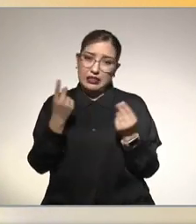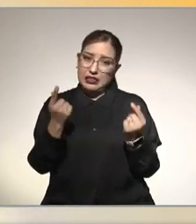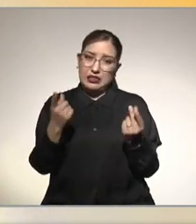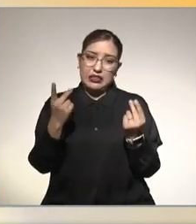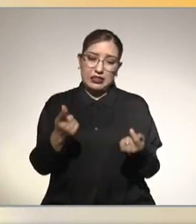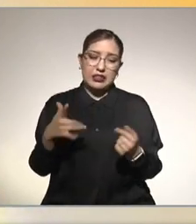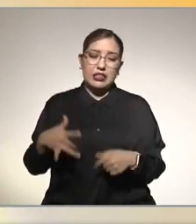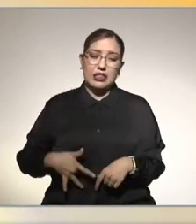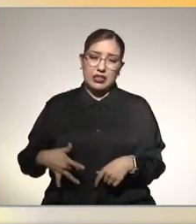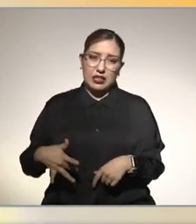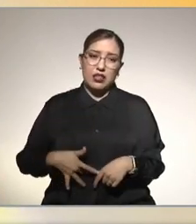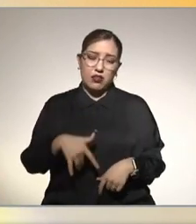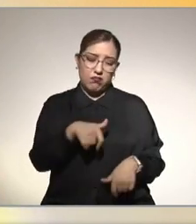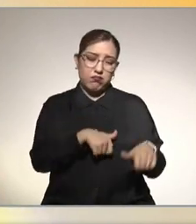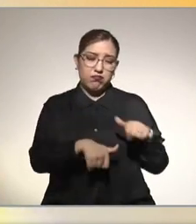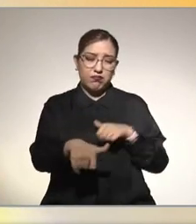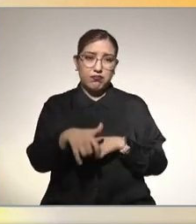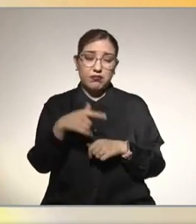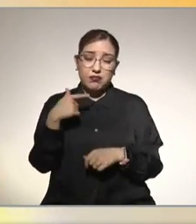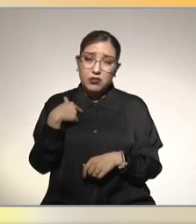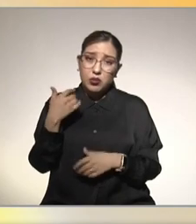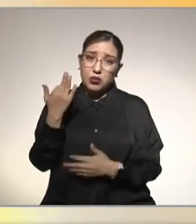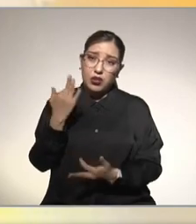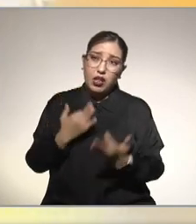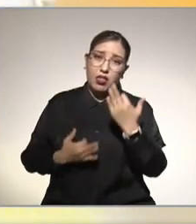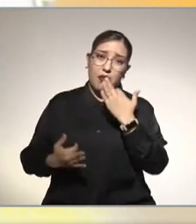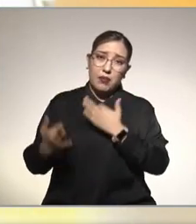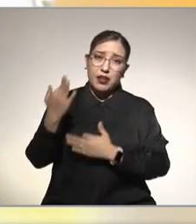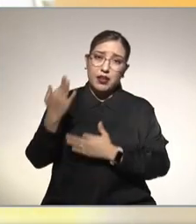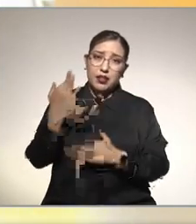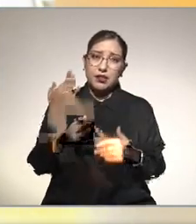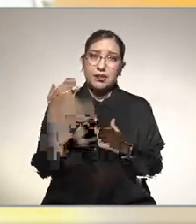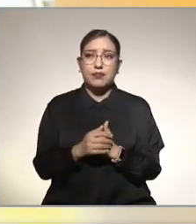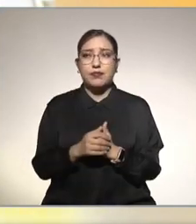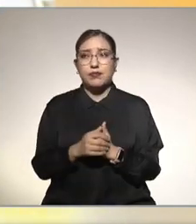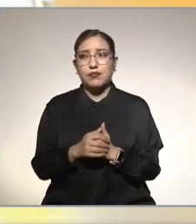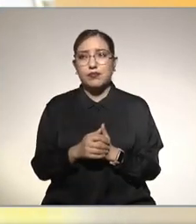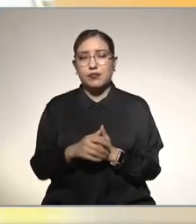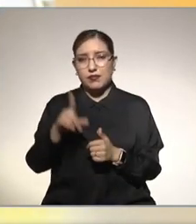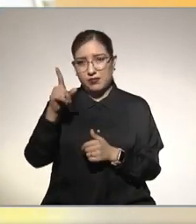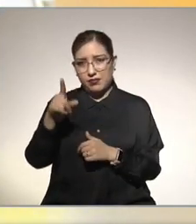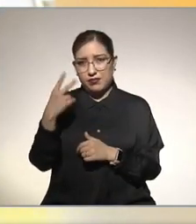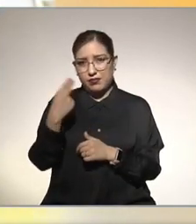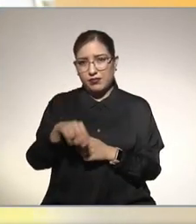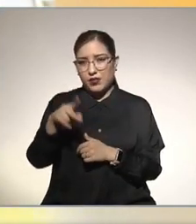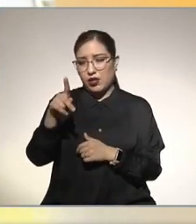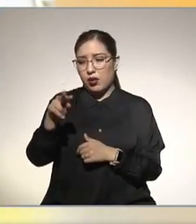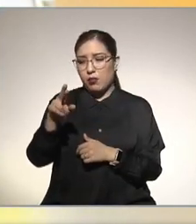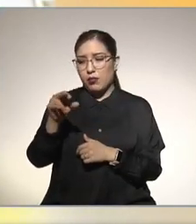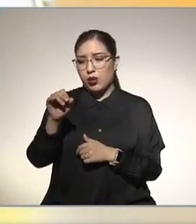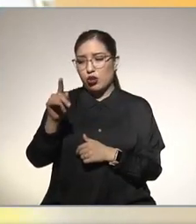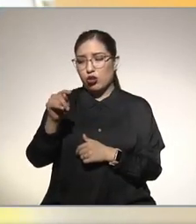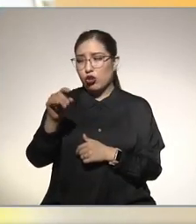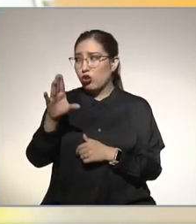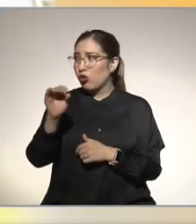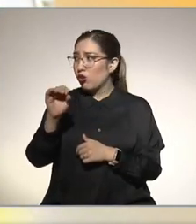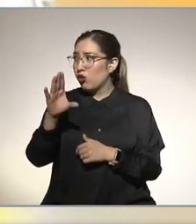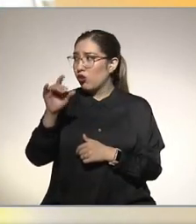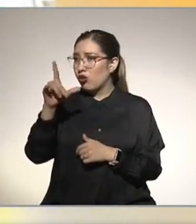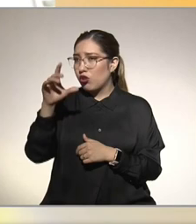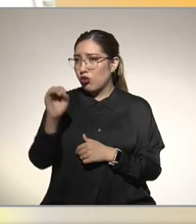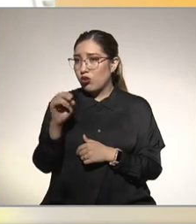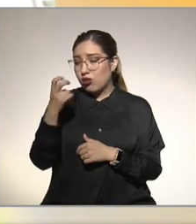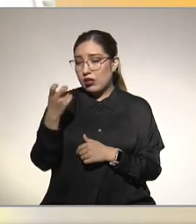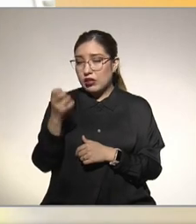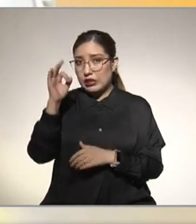ya había mucho daño estuve en tratamiento le llaman en el instituto protocolo ese tratamiento